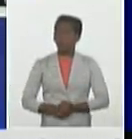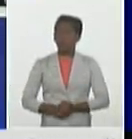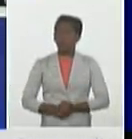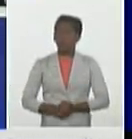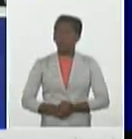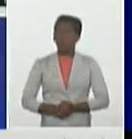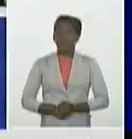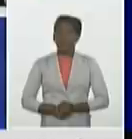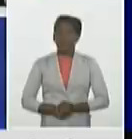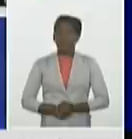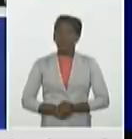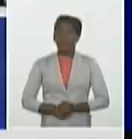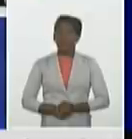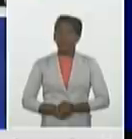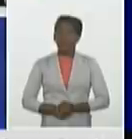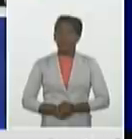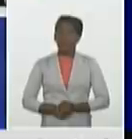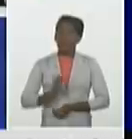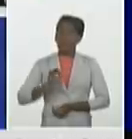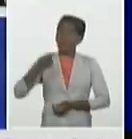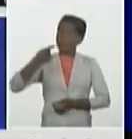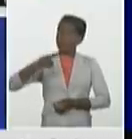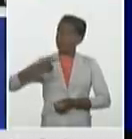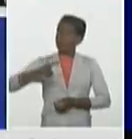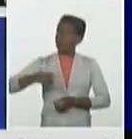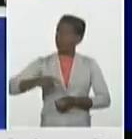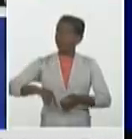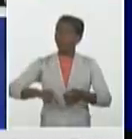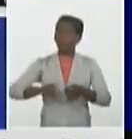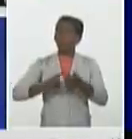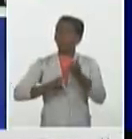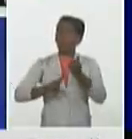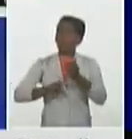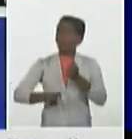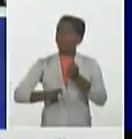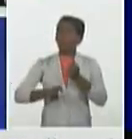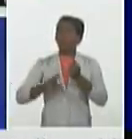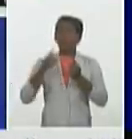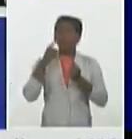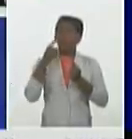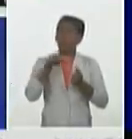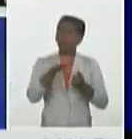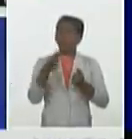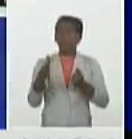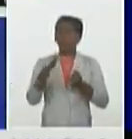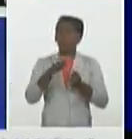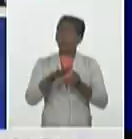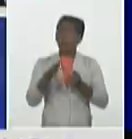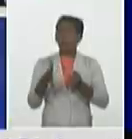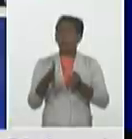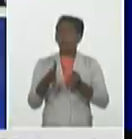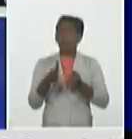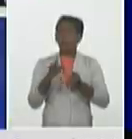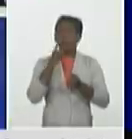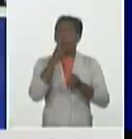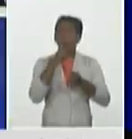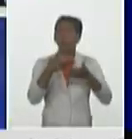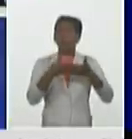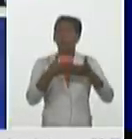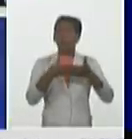de ahí para abajo el resto con porcientos de positividad por debajo de 5